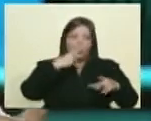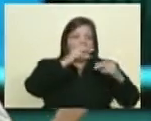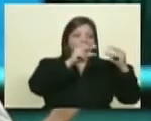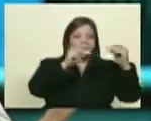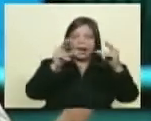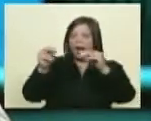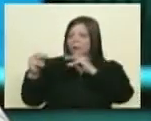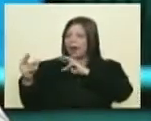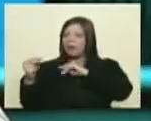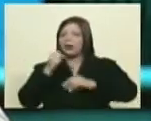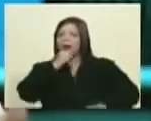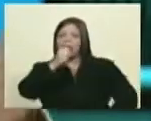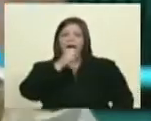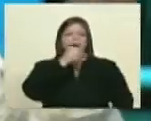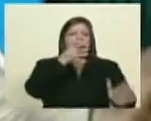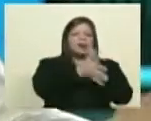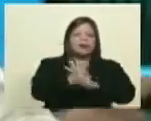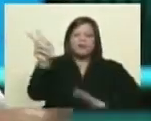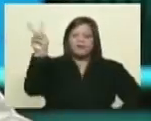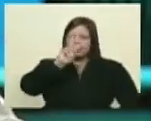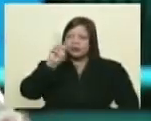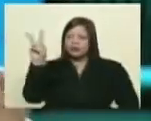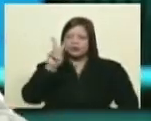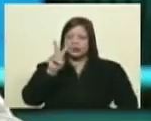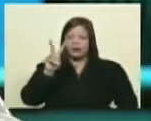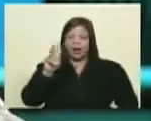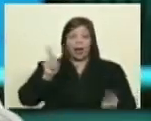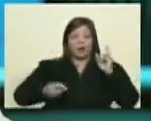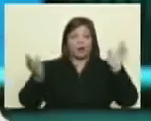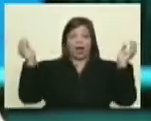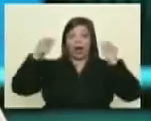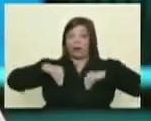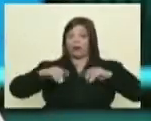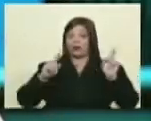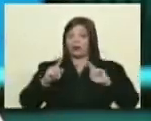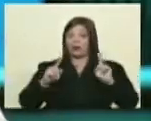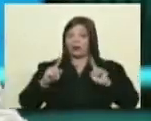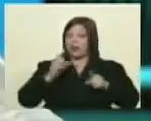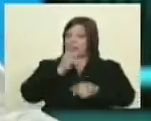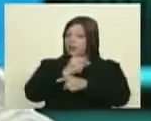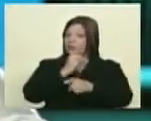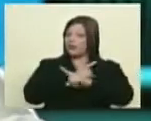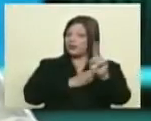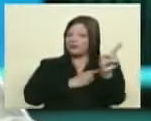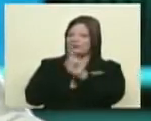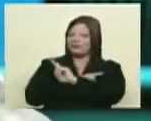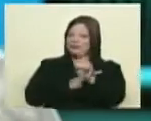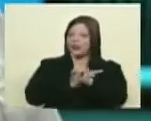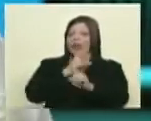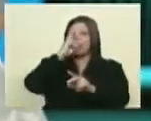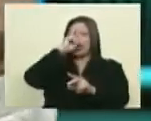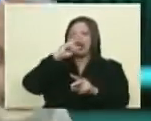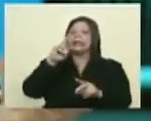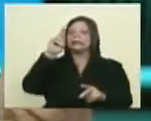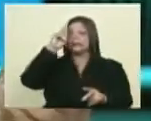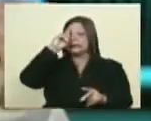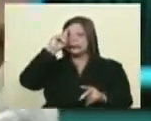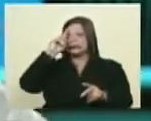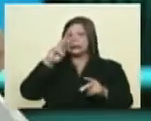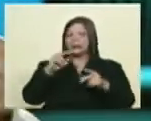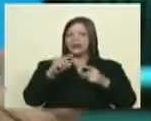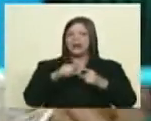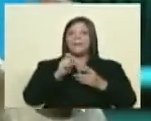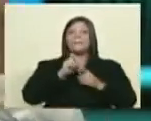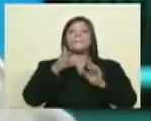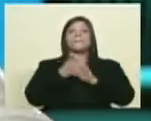entienden lo que realmente ocurre en Venezuela y que aunque no estén de acuerdo saben que no es una dictadura ellos reconocen que esas matrices